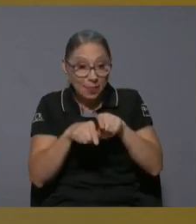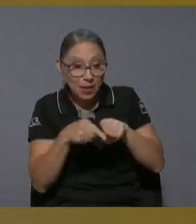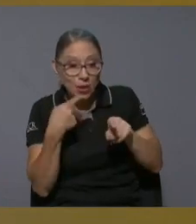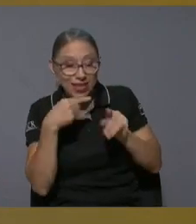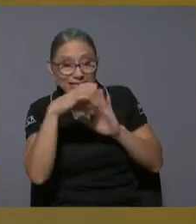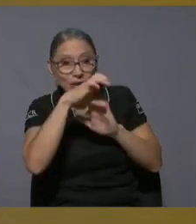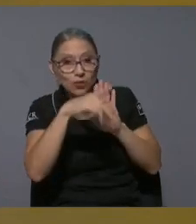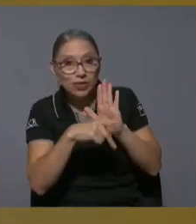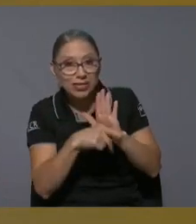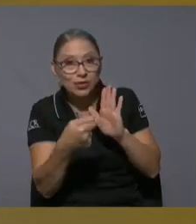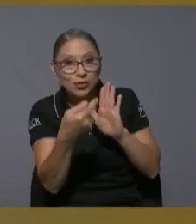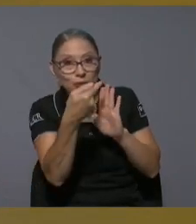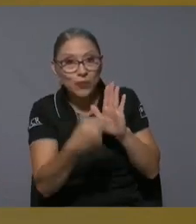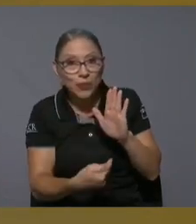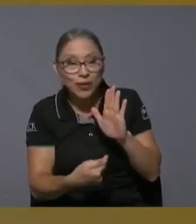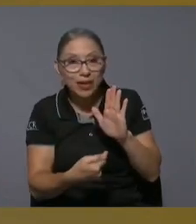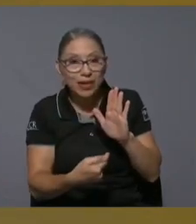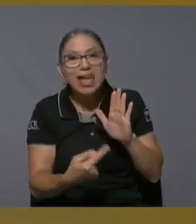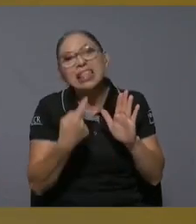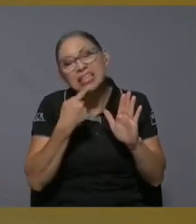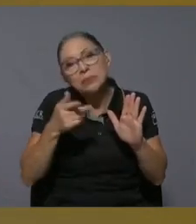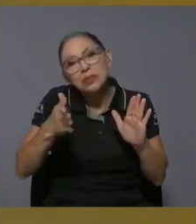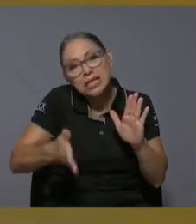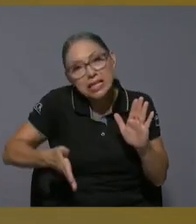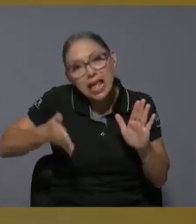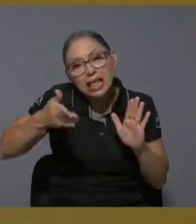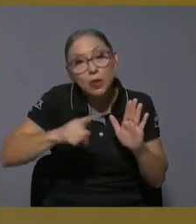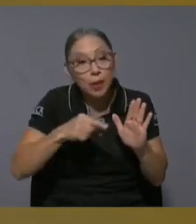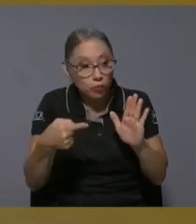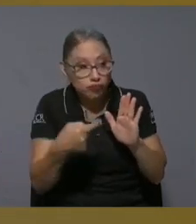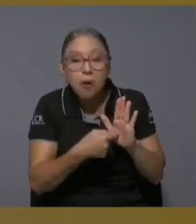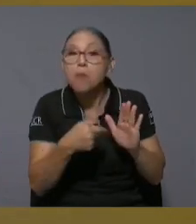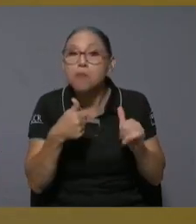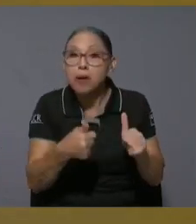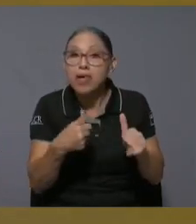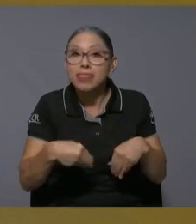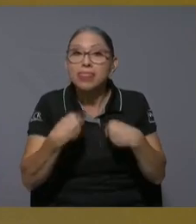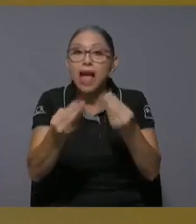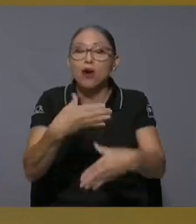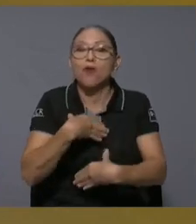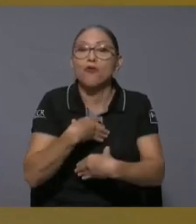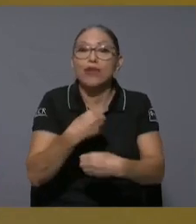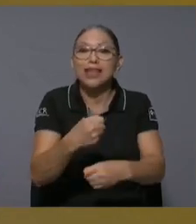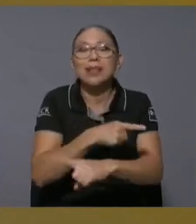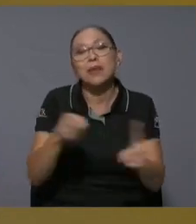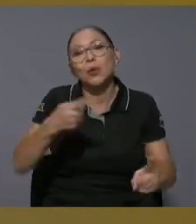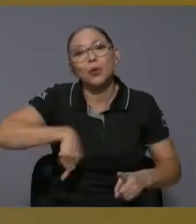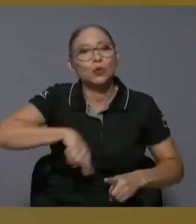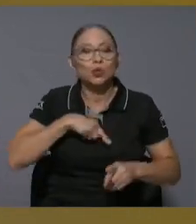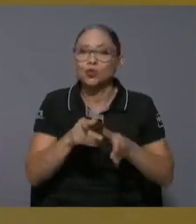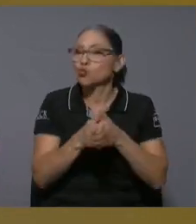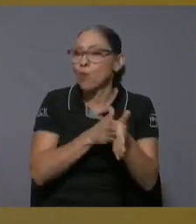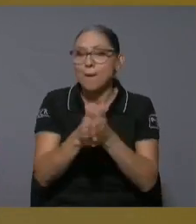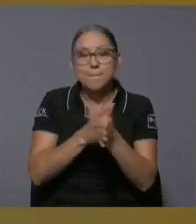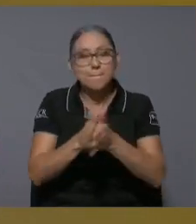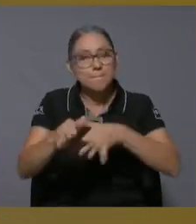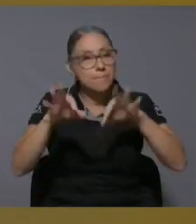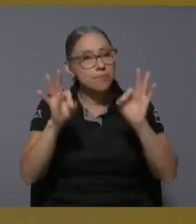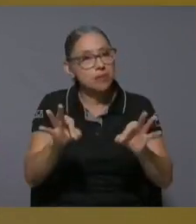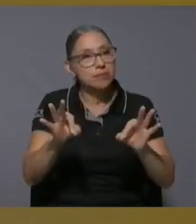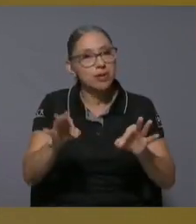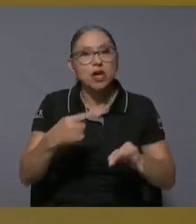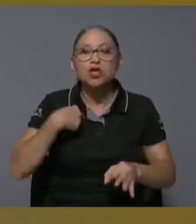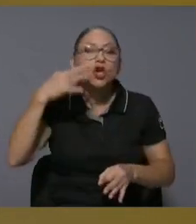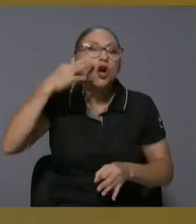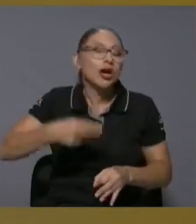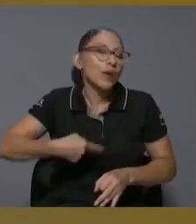es lento y demás es un marco que genera confianza en el inversionista pero lo hemos desaprovechado yo creo que lo hemos desaprovechado